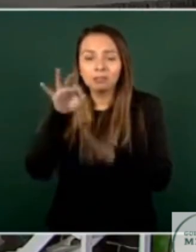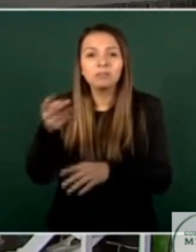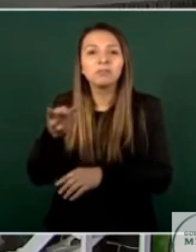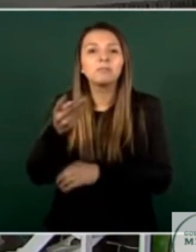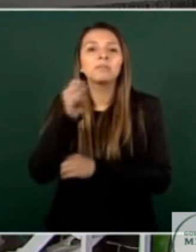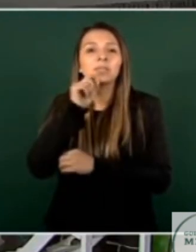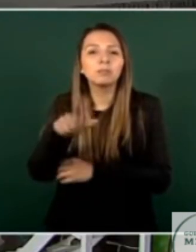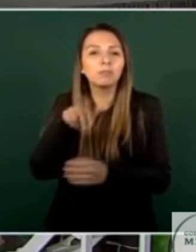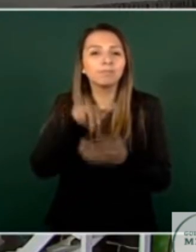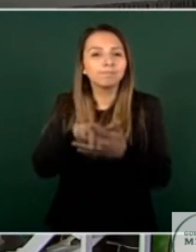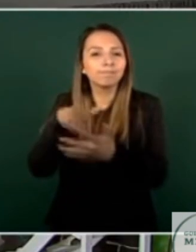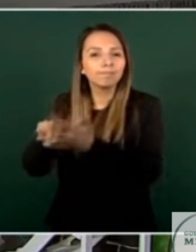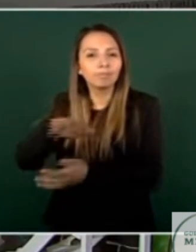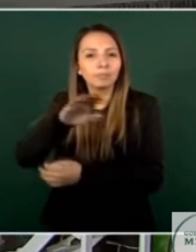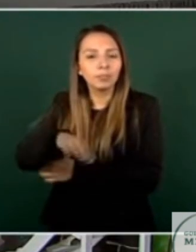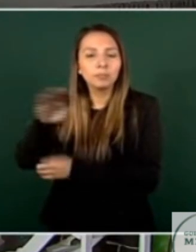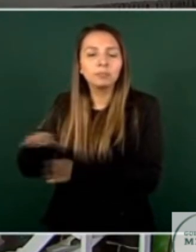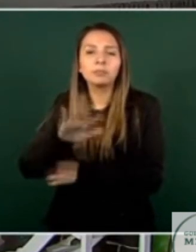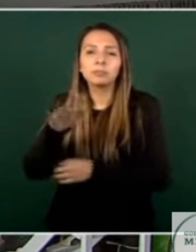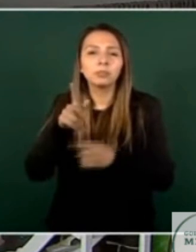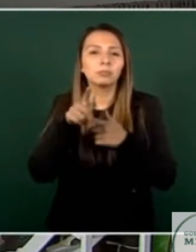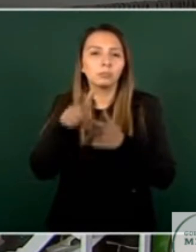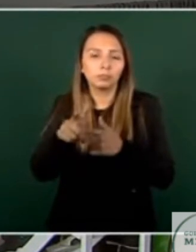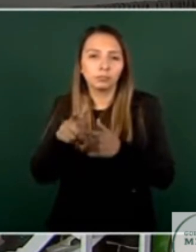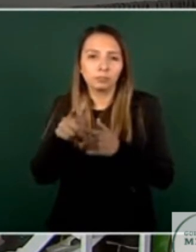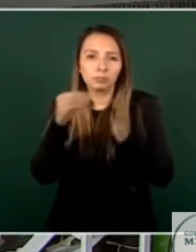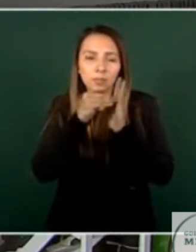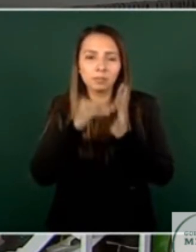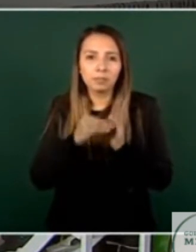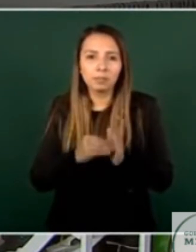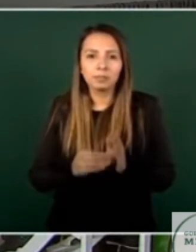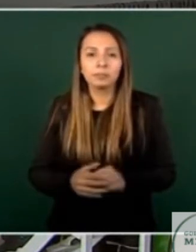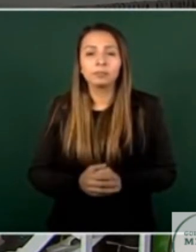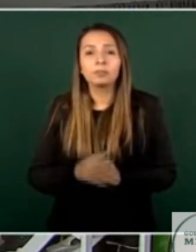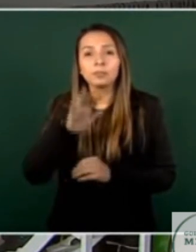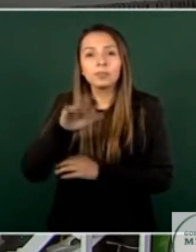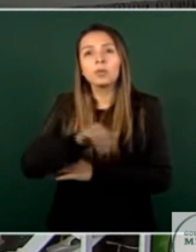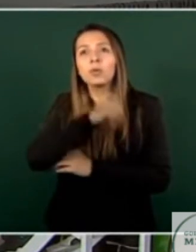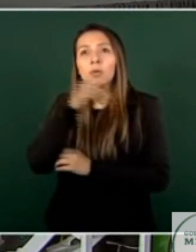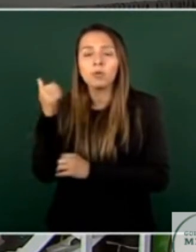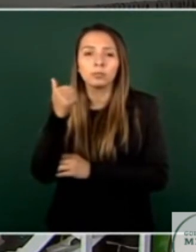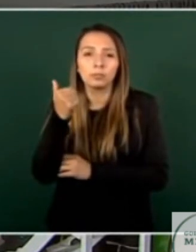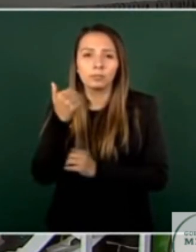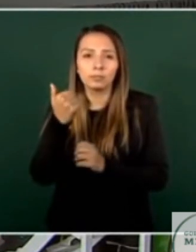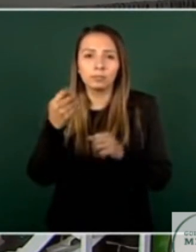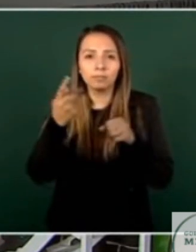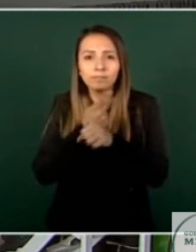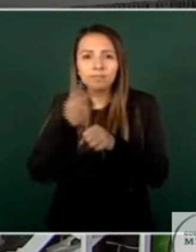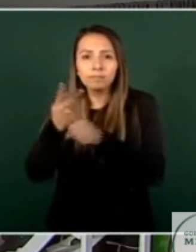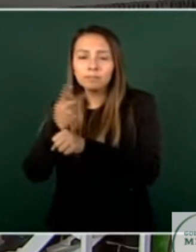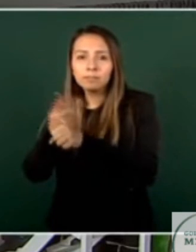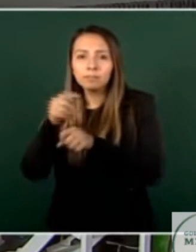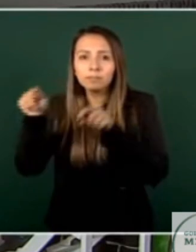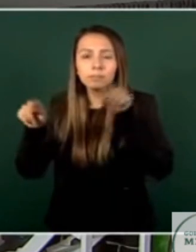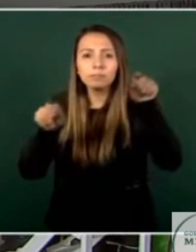Especializada de la FGR Siguiente Estos son algunos casos que lleva la